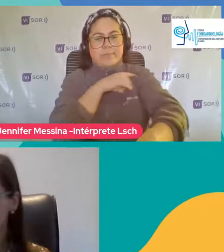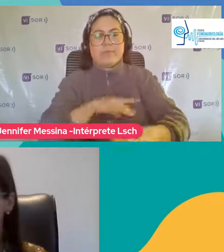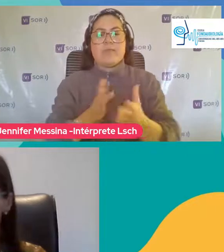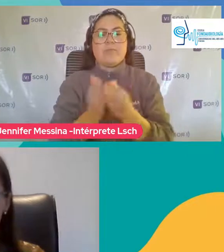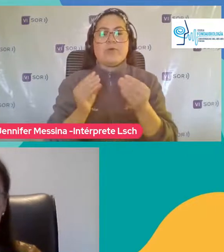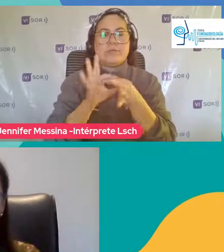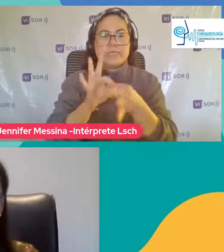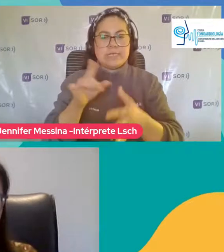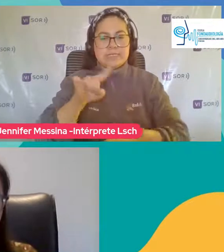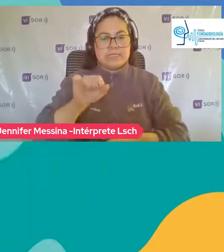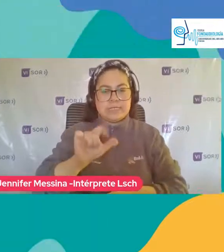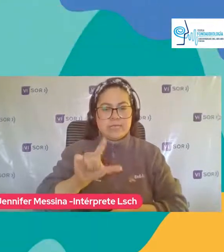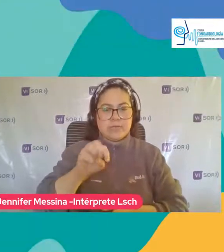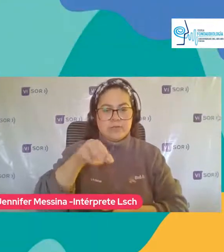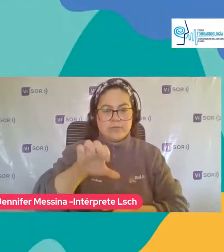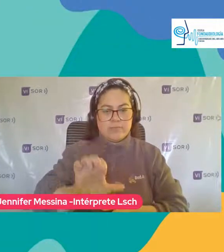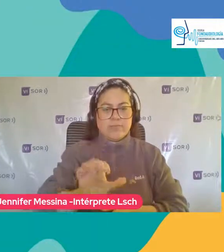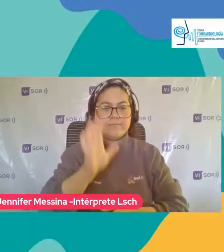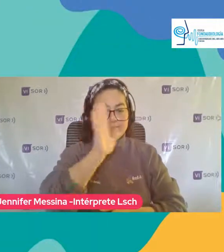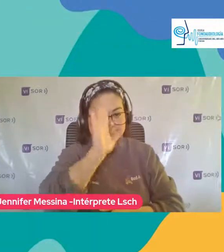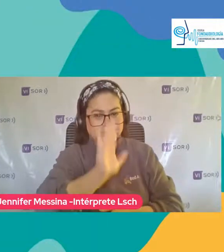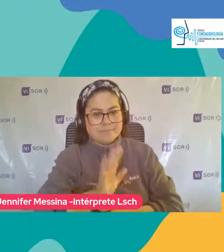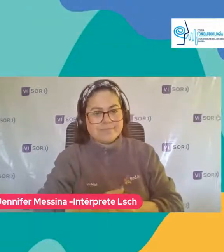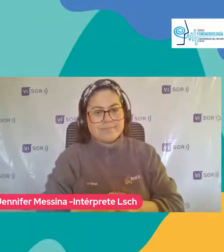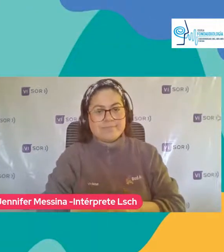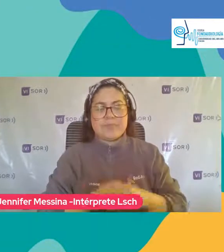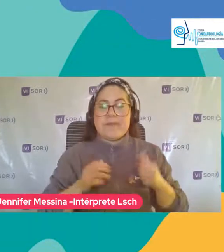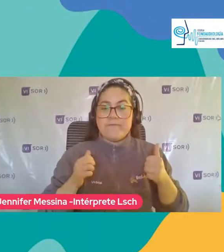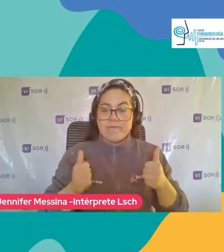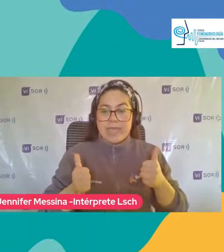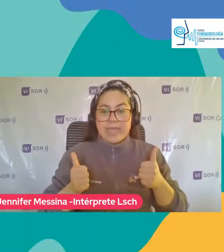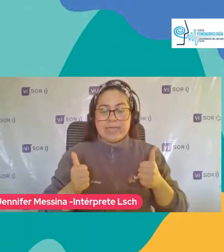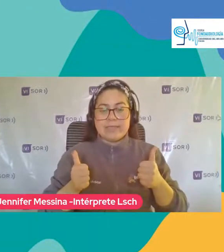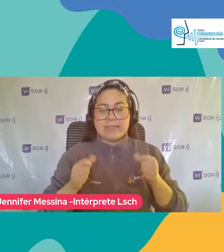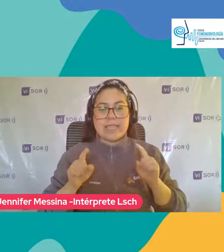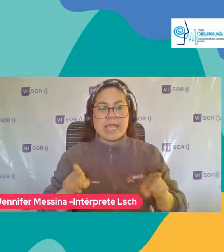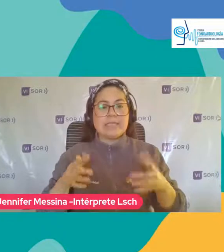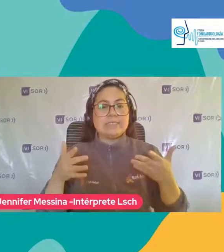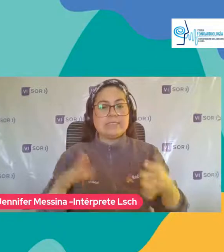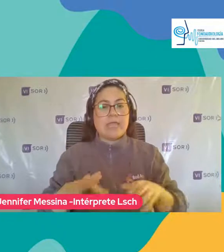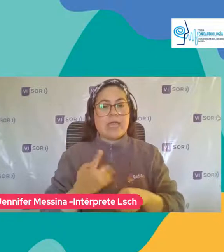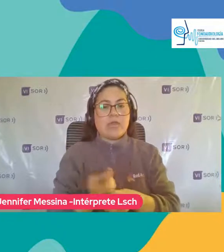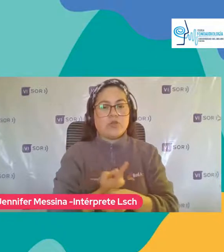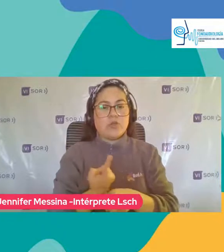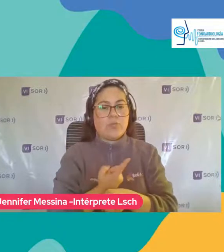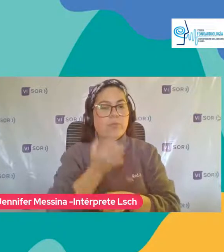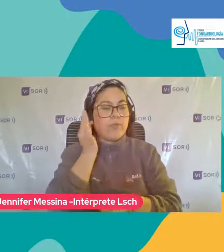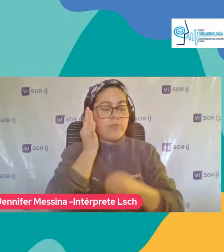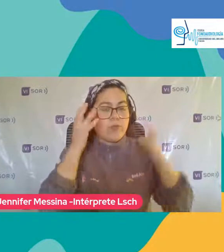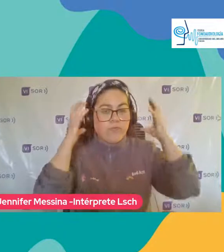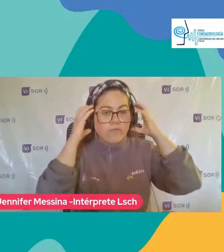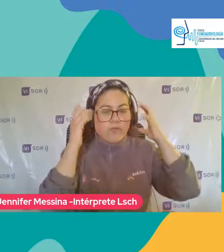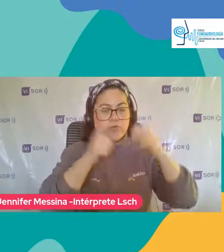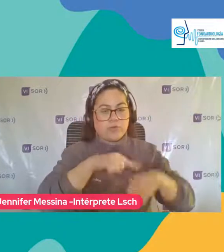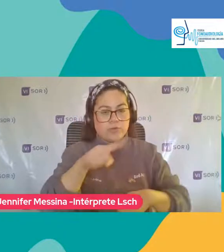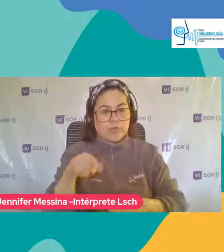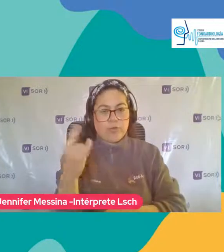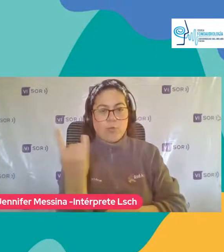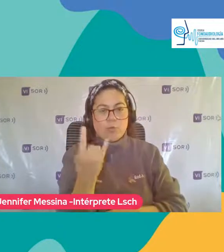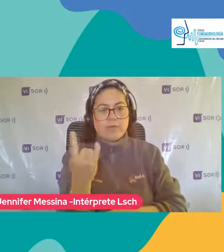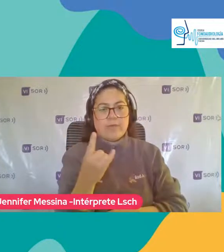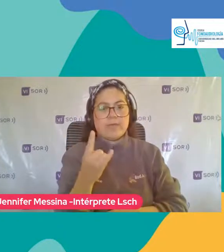Chau chau Bien Ahí estábamos entonces También conversando Con la fonodióloga De la Universidad Del Bío Bío